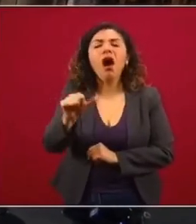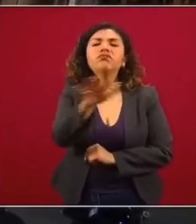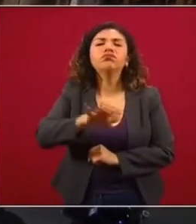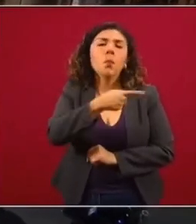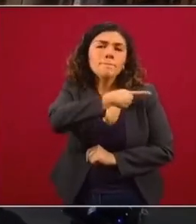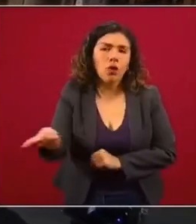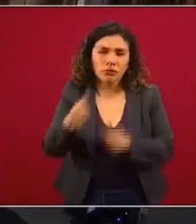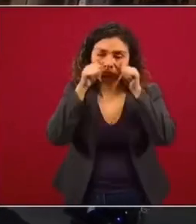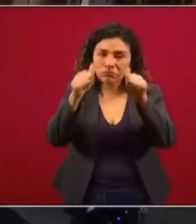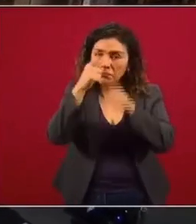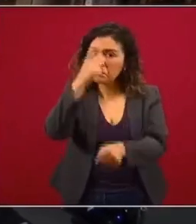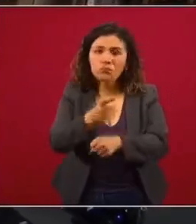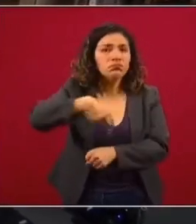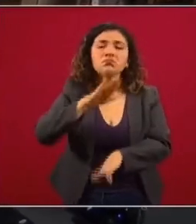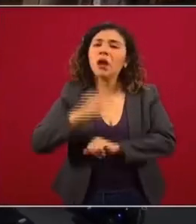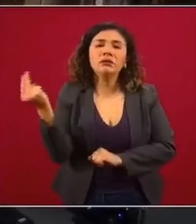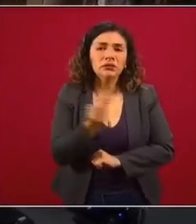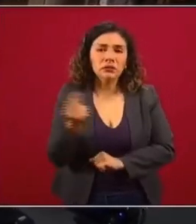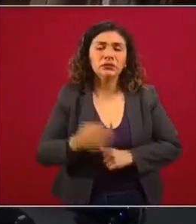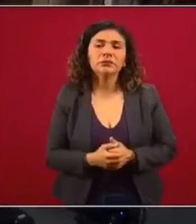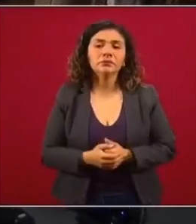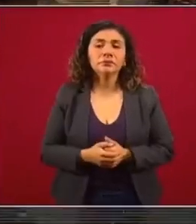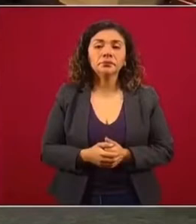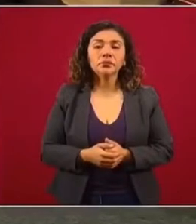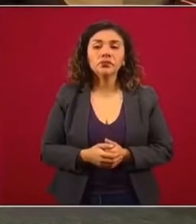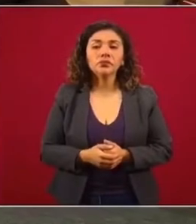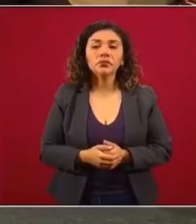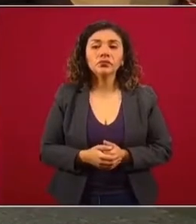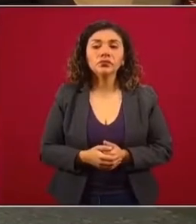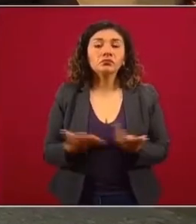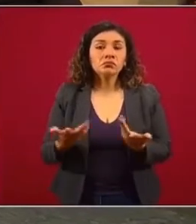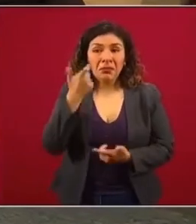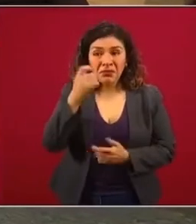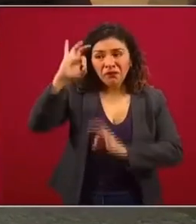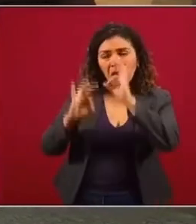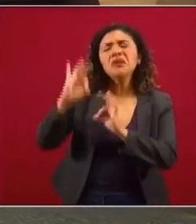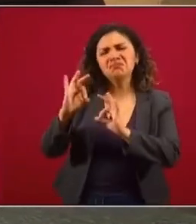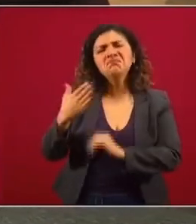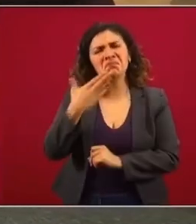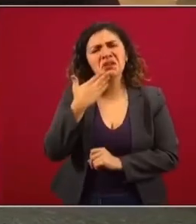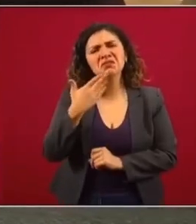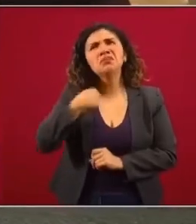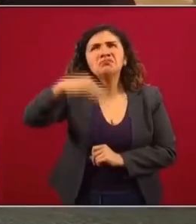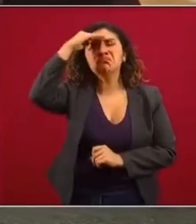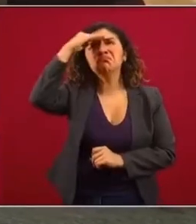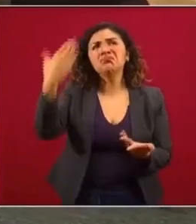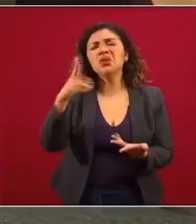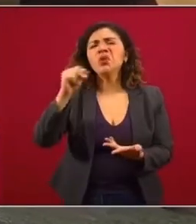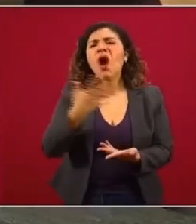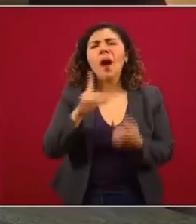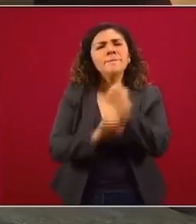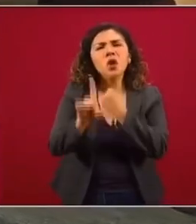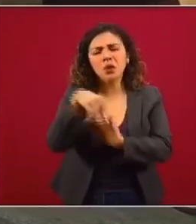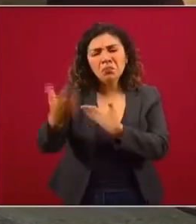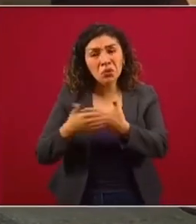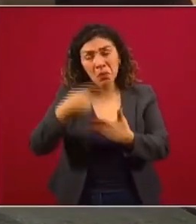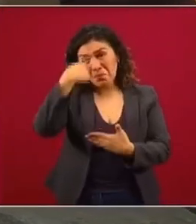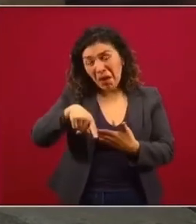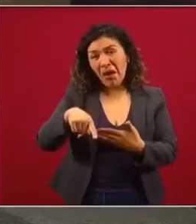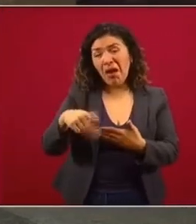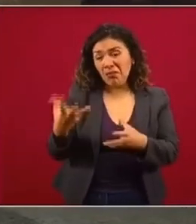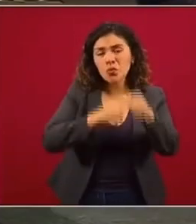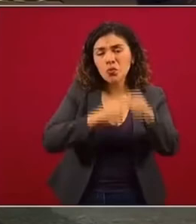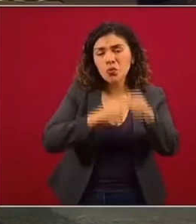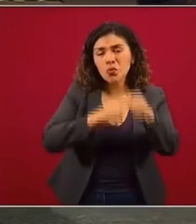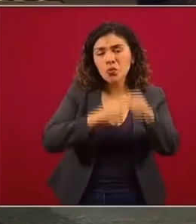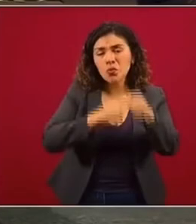los pobres, a la gente más necesitada. Entonces, en cuanto a las finanzas, estamos bien y pensamos que no vamos a tener problemas para la